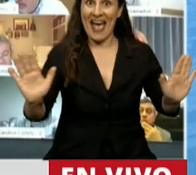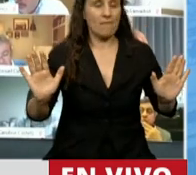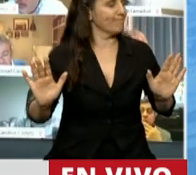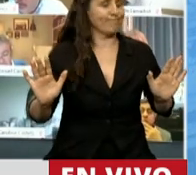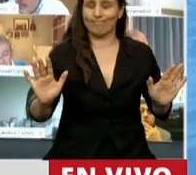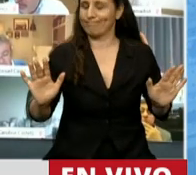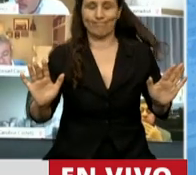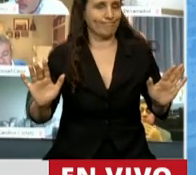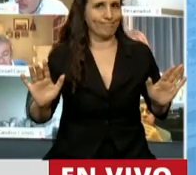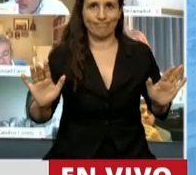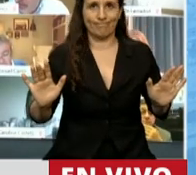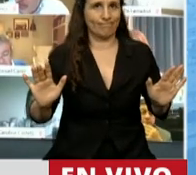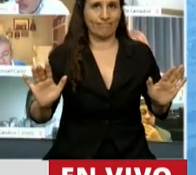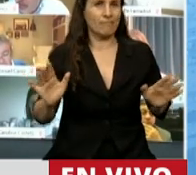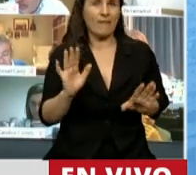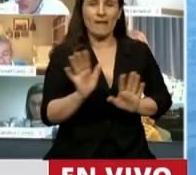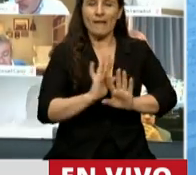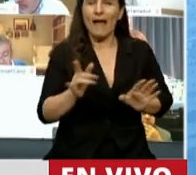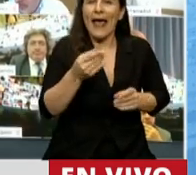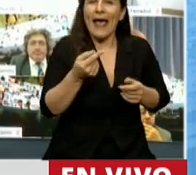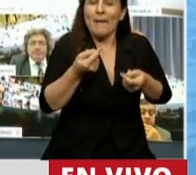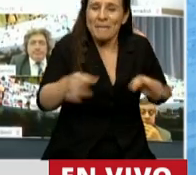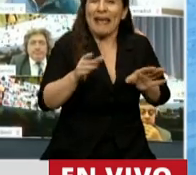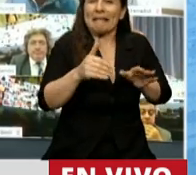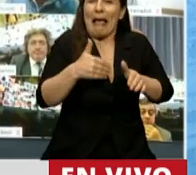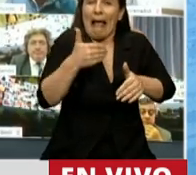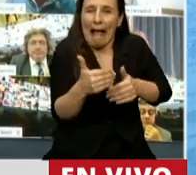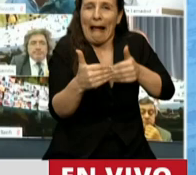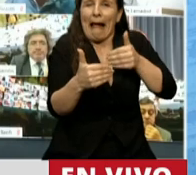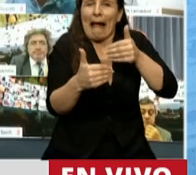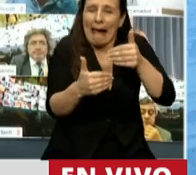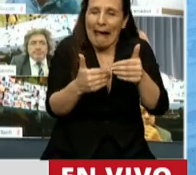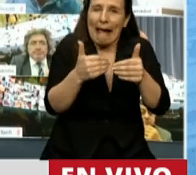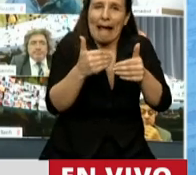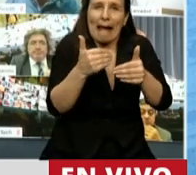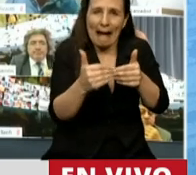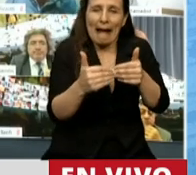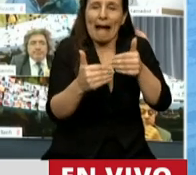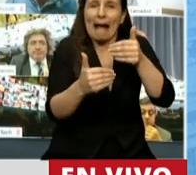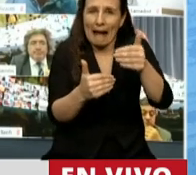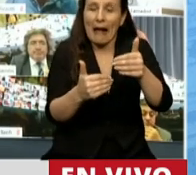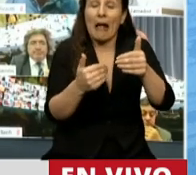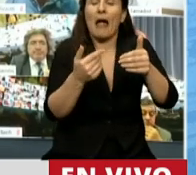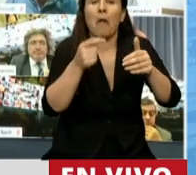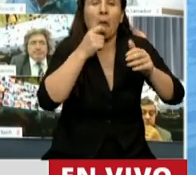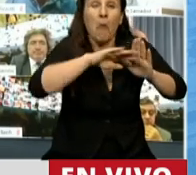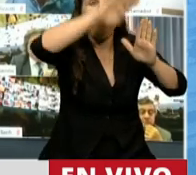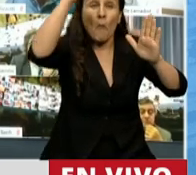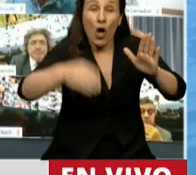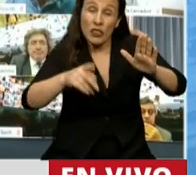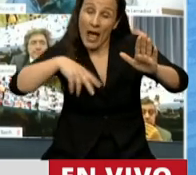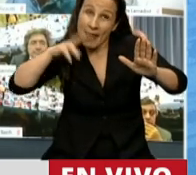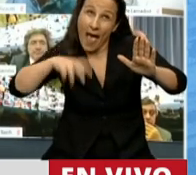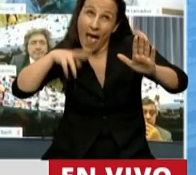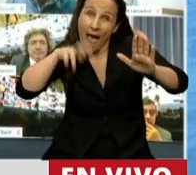recién estamos pisando las primeras espinas, pero para llegar hasta la cima del Himalaya hay que